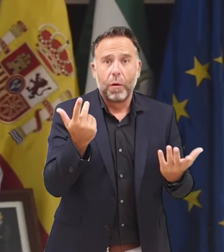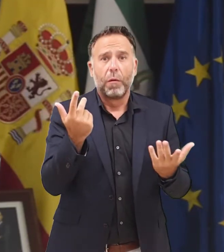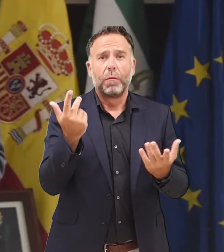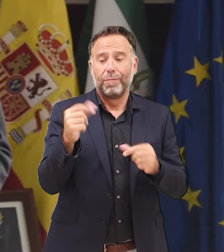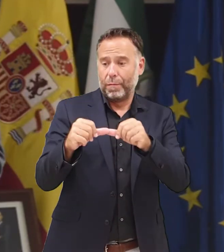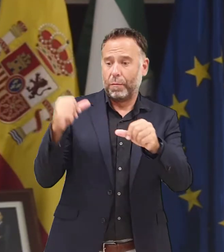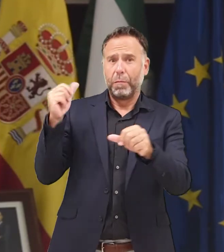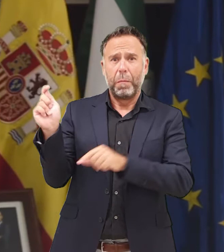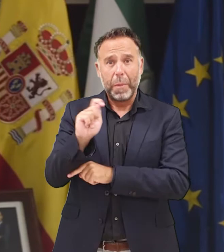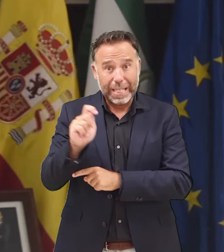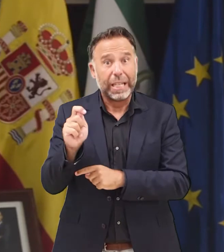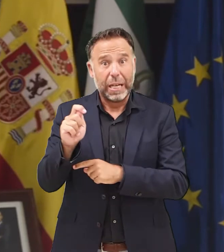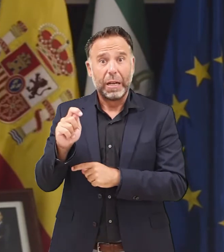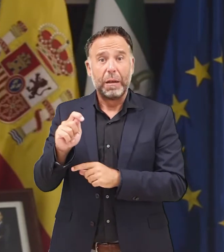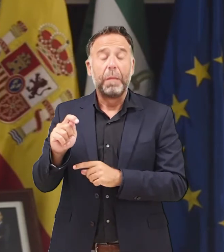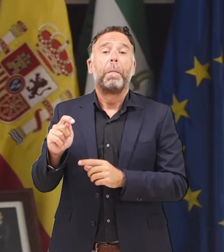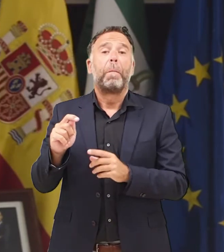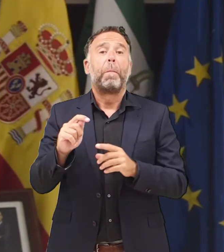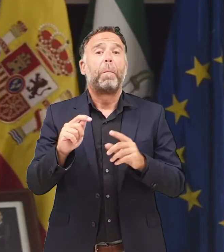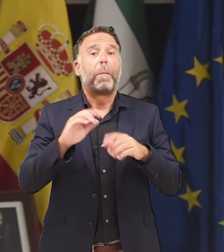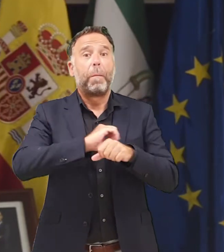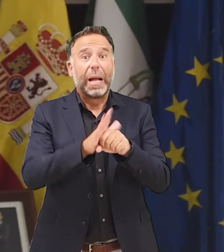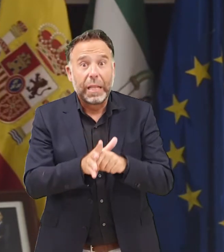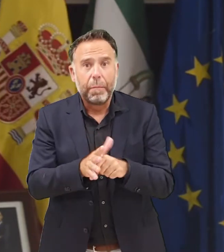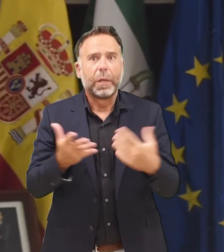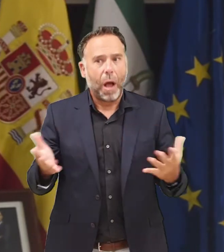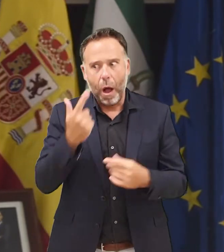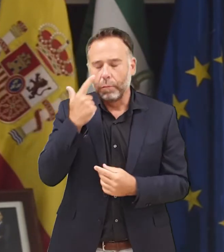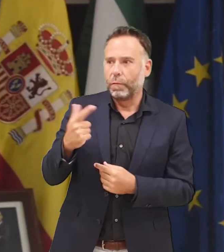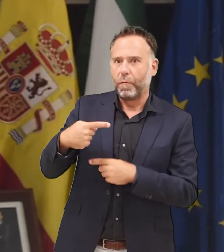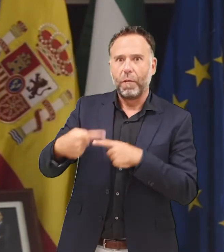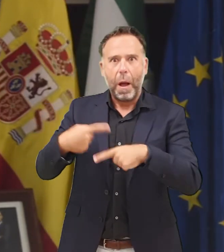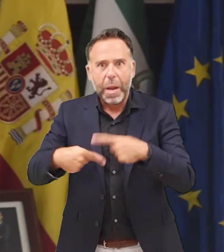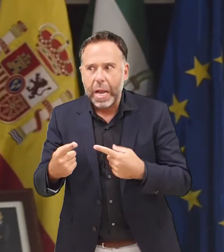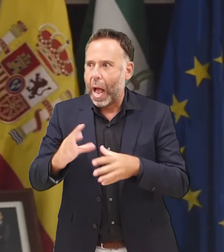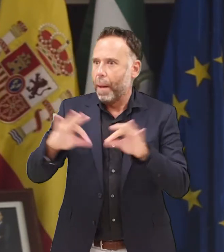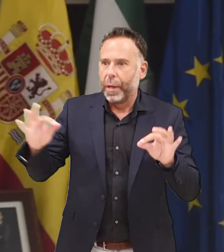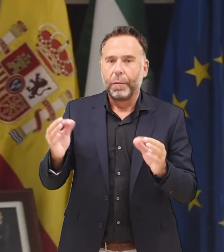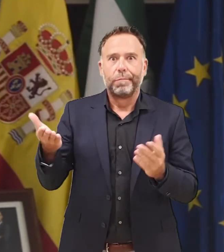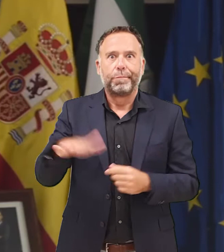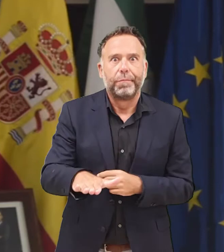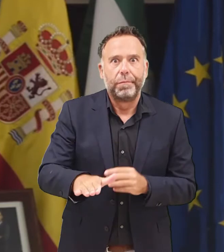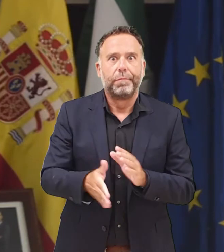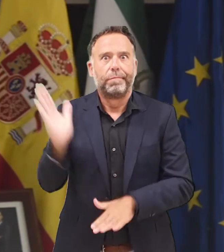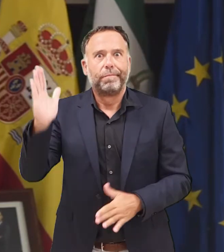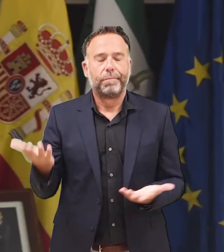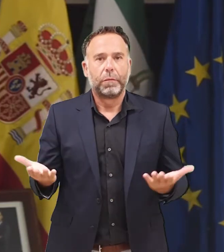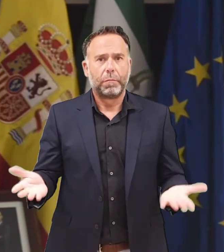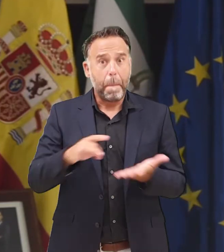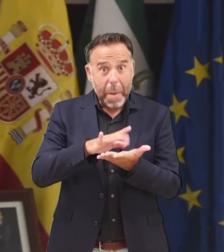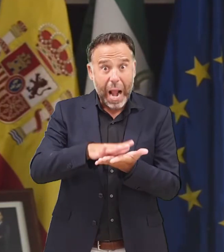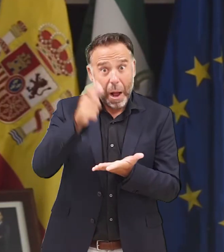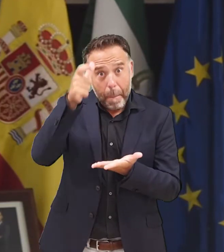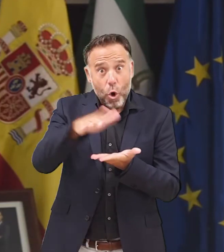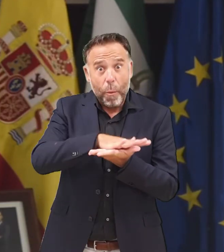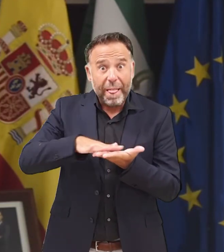han visto a sus familiares y amigos como se lo han llevado a parar. Han dejado de estar entre nosotros. En Málaga, en provincia de